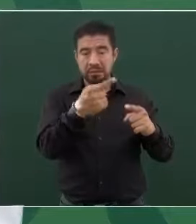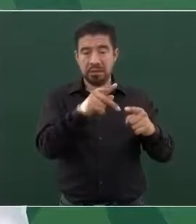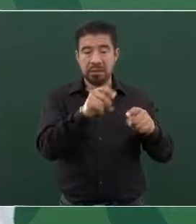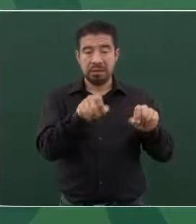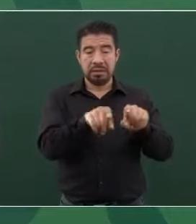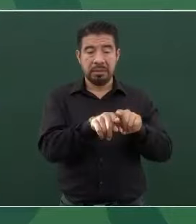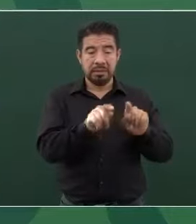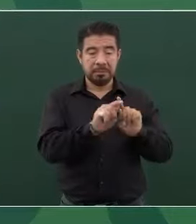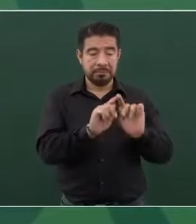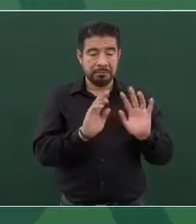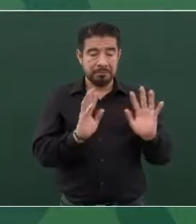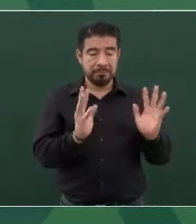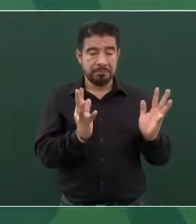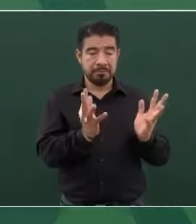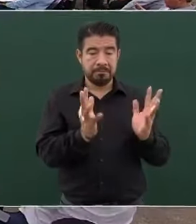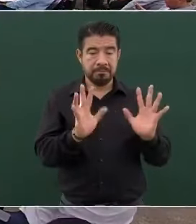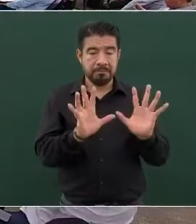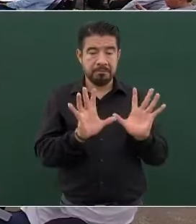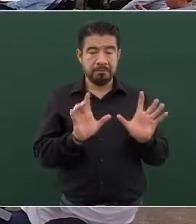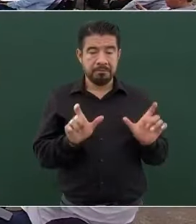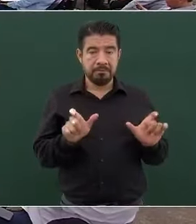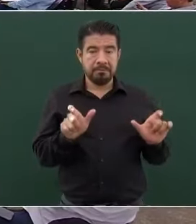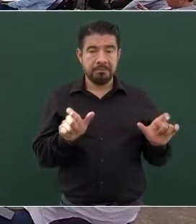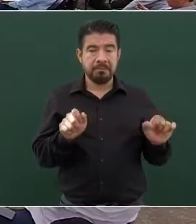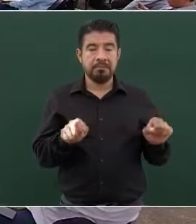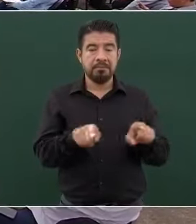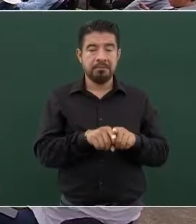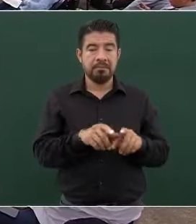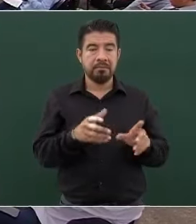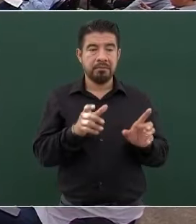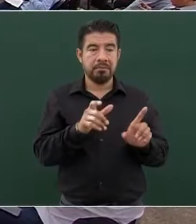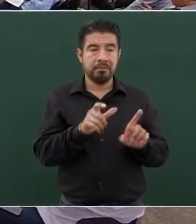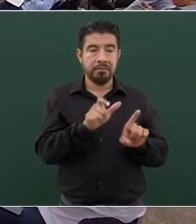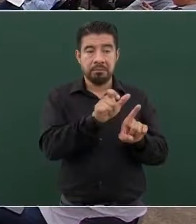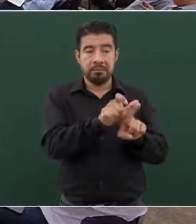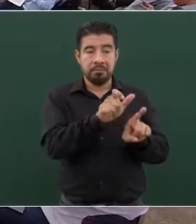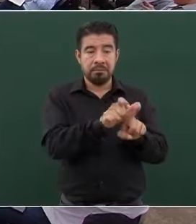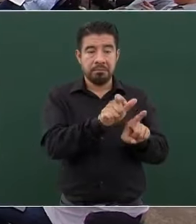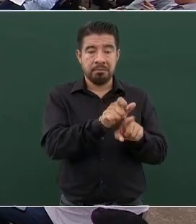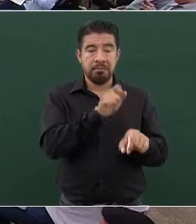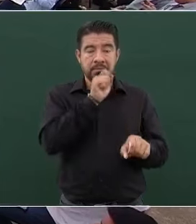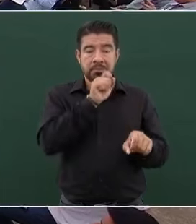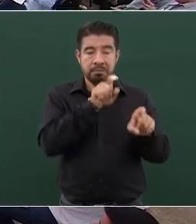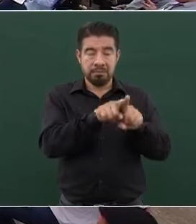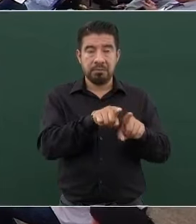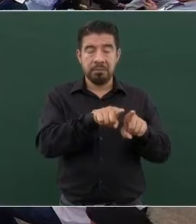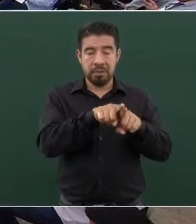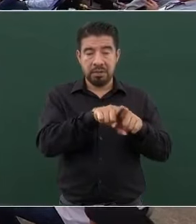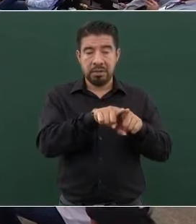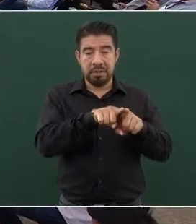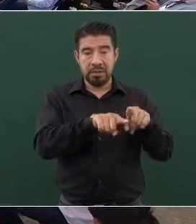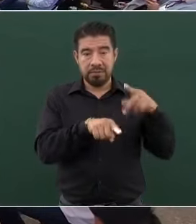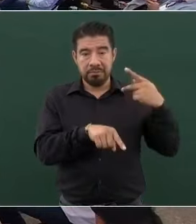la estaban cuidando y su hermana.